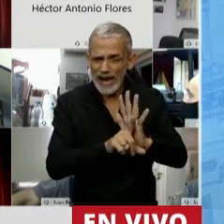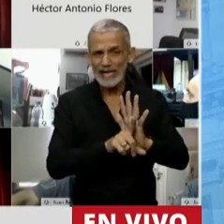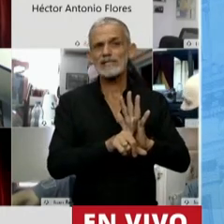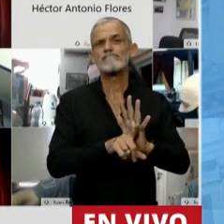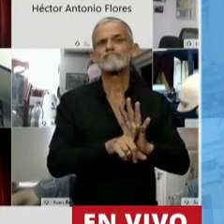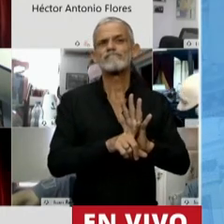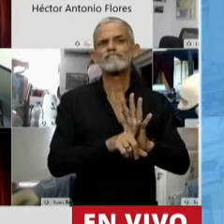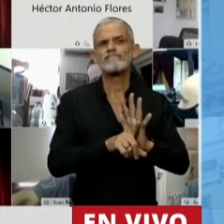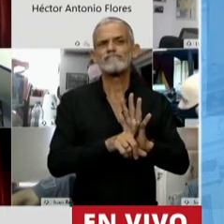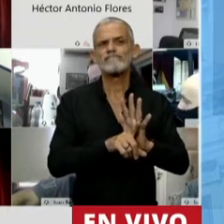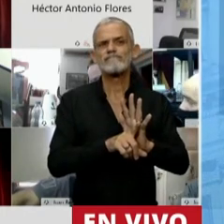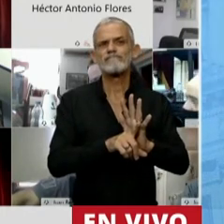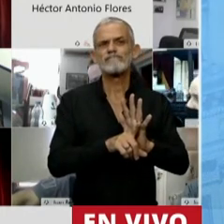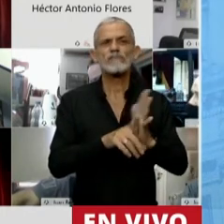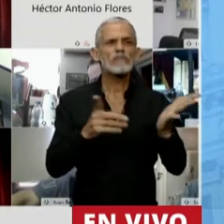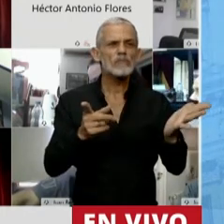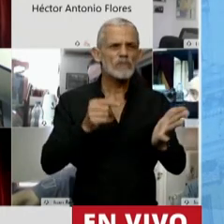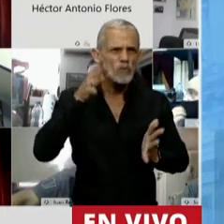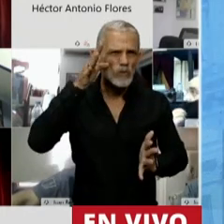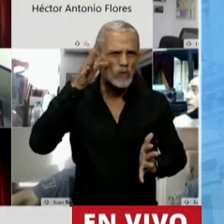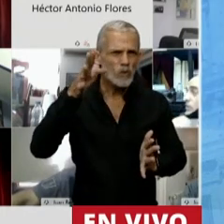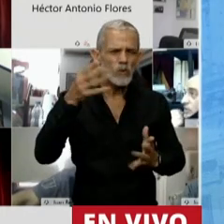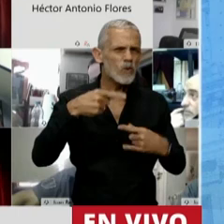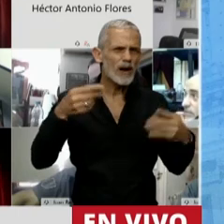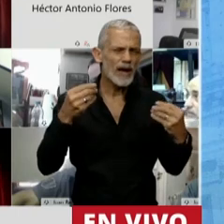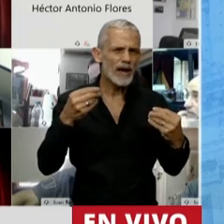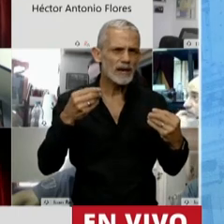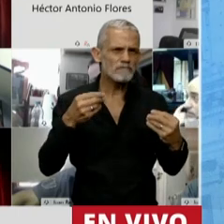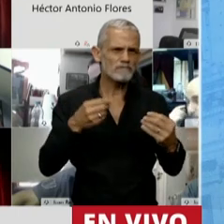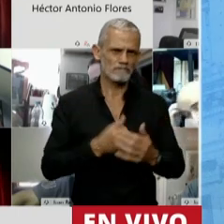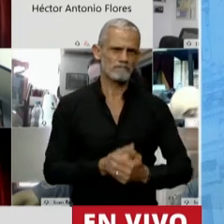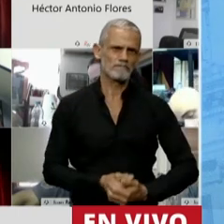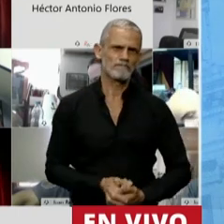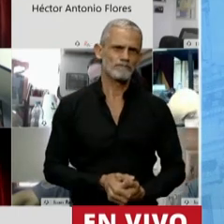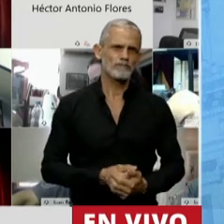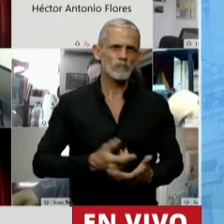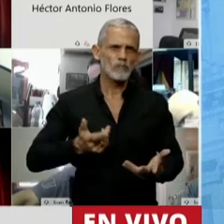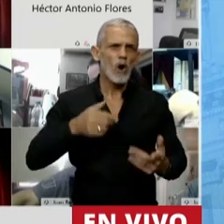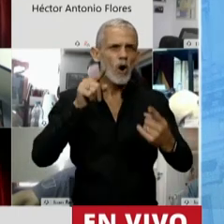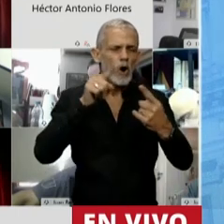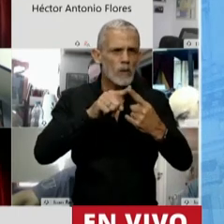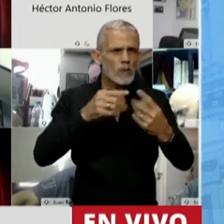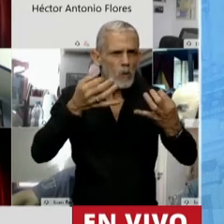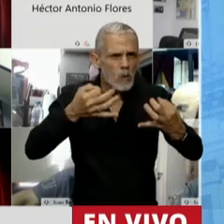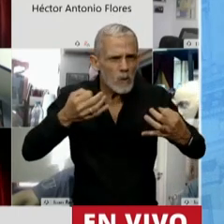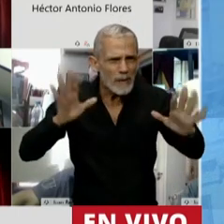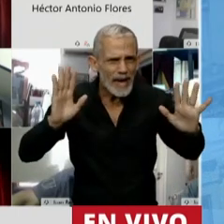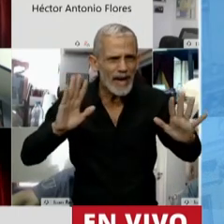de excesivo voluntarismo